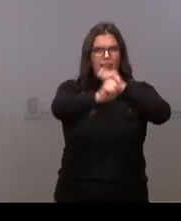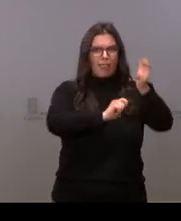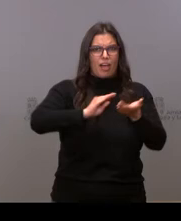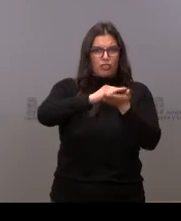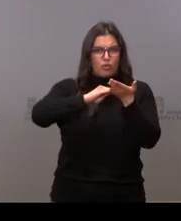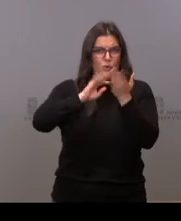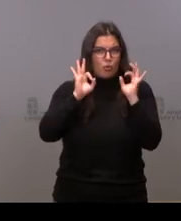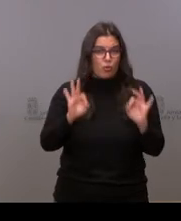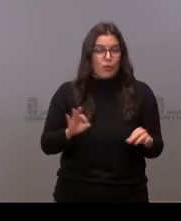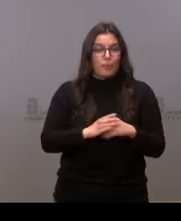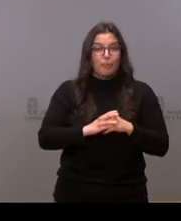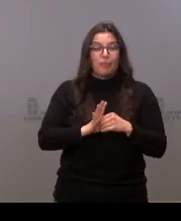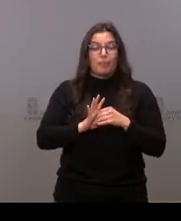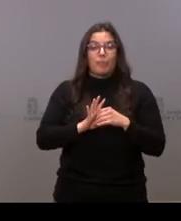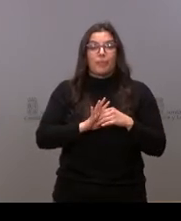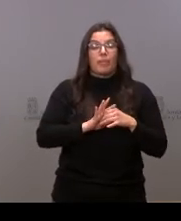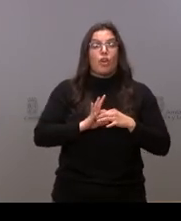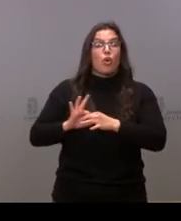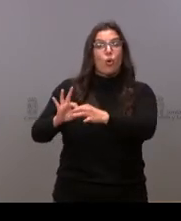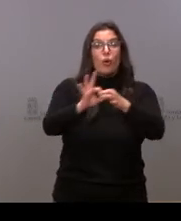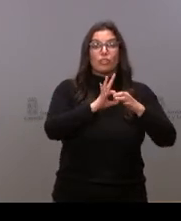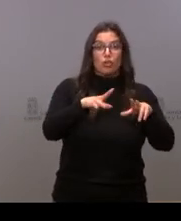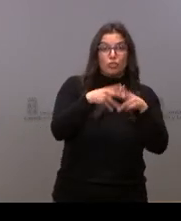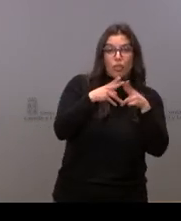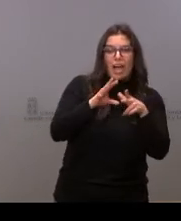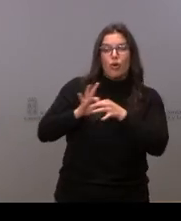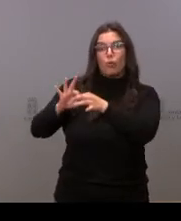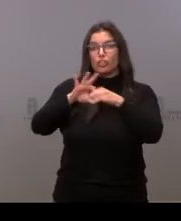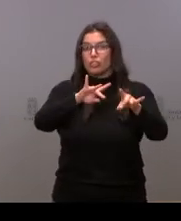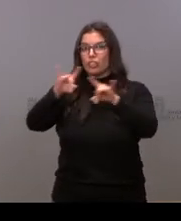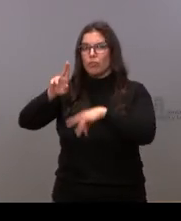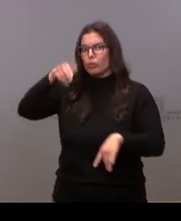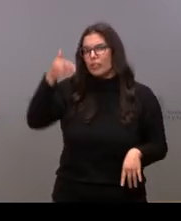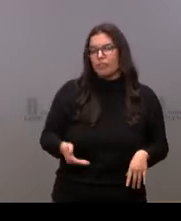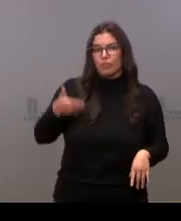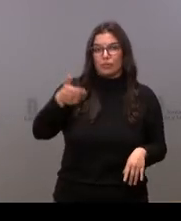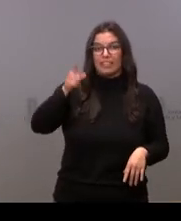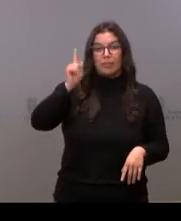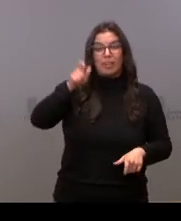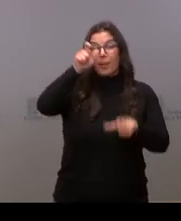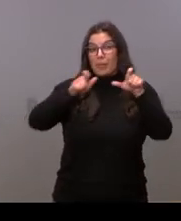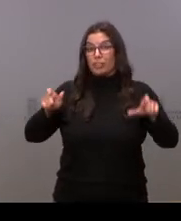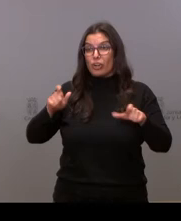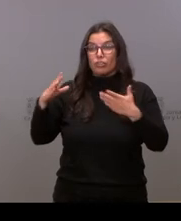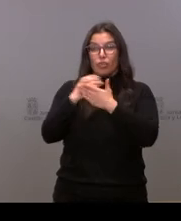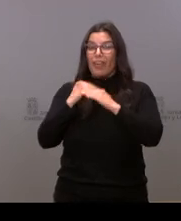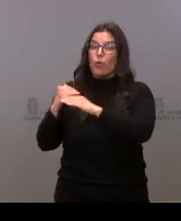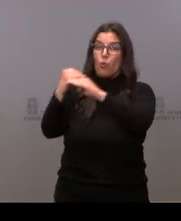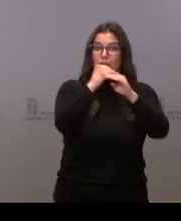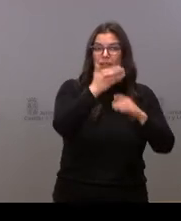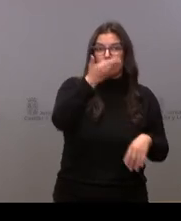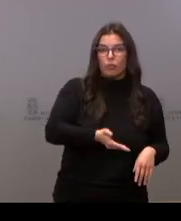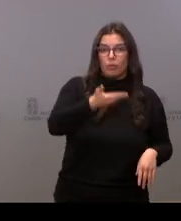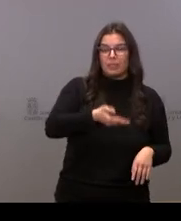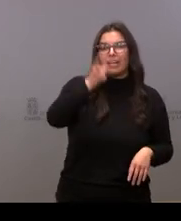La cohesión social y territorial es fundamental, la igualdad de las personas es fundamental, pero también